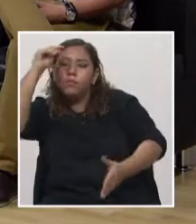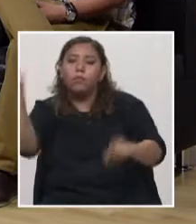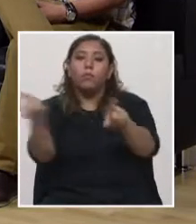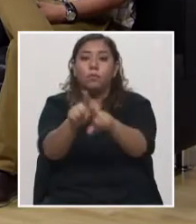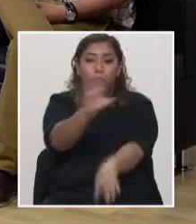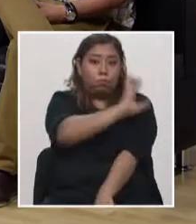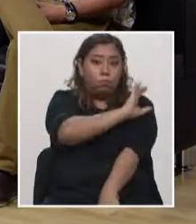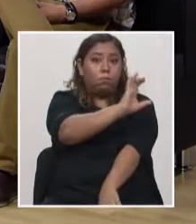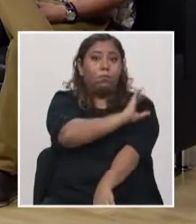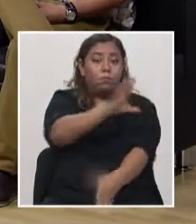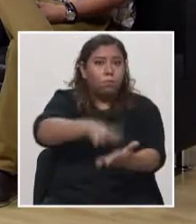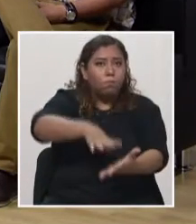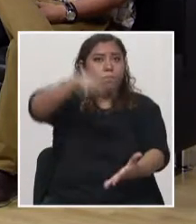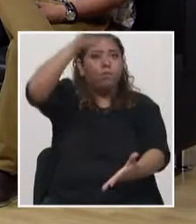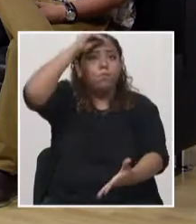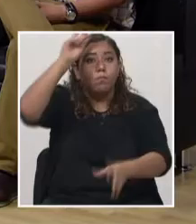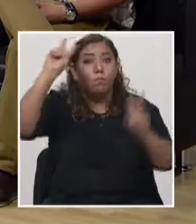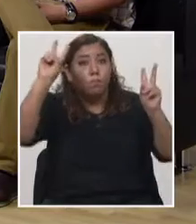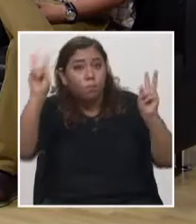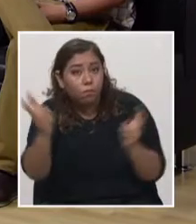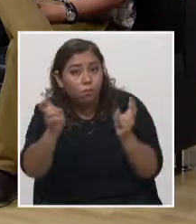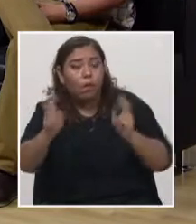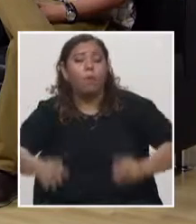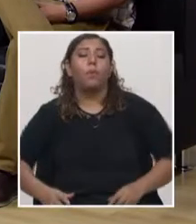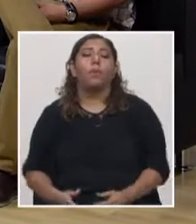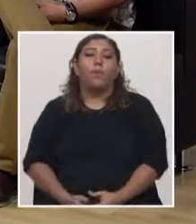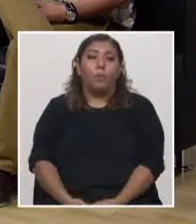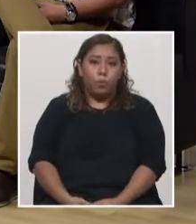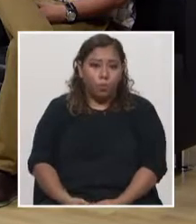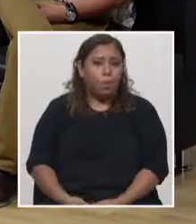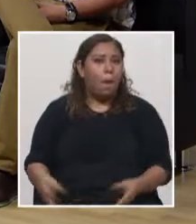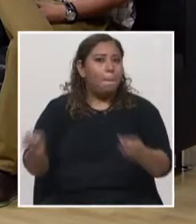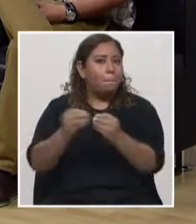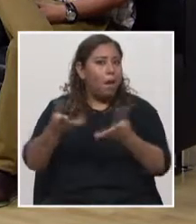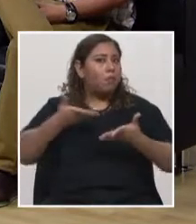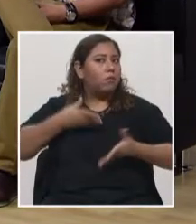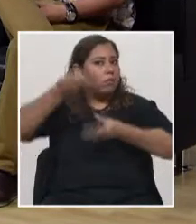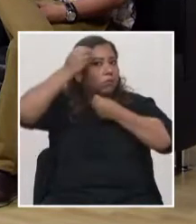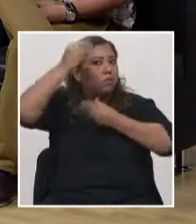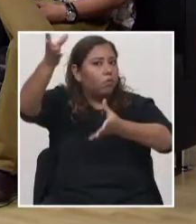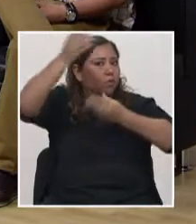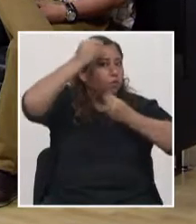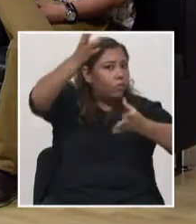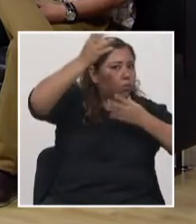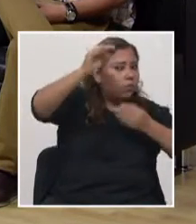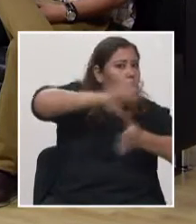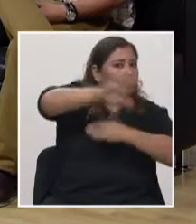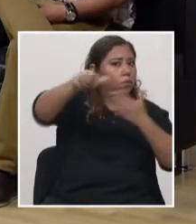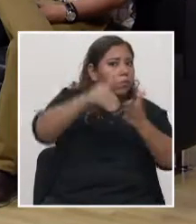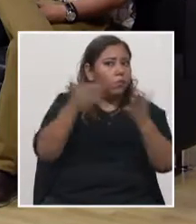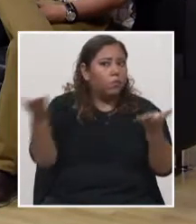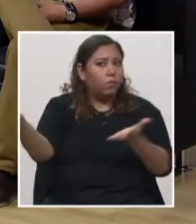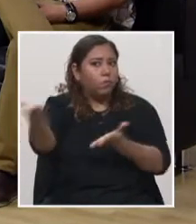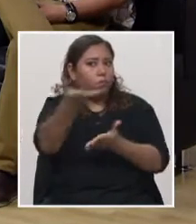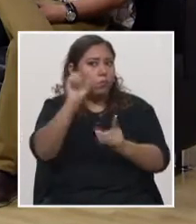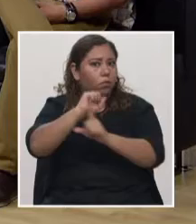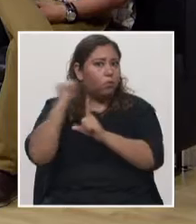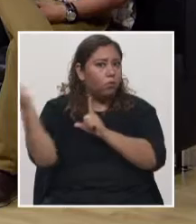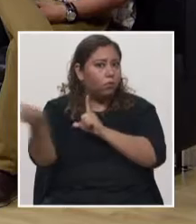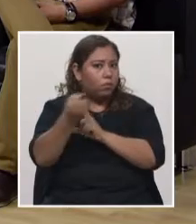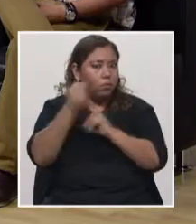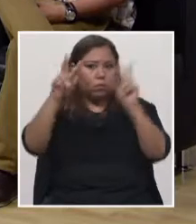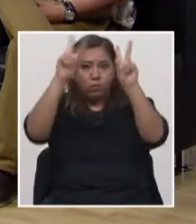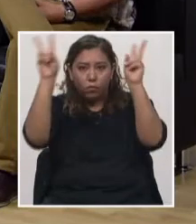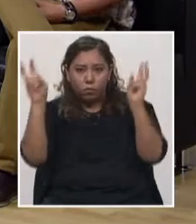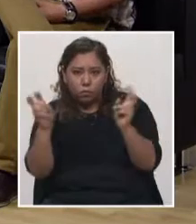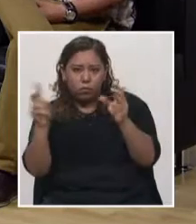que el INGEOMIN debe ya de generar información geológica al servicio de las sociedades para todas las funciones en el tema,